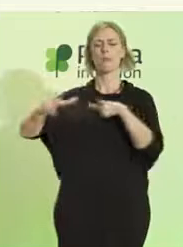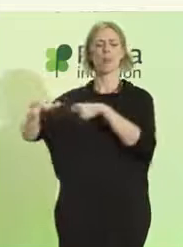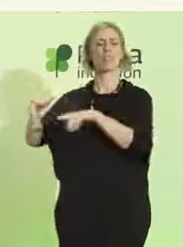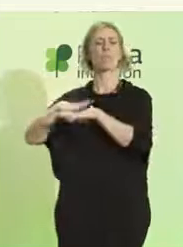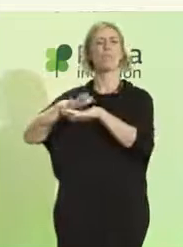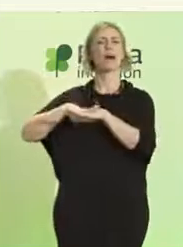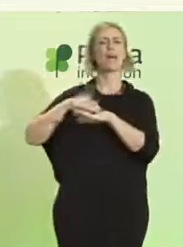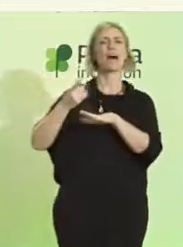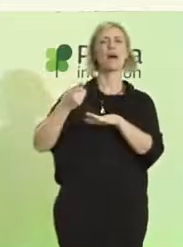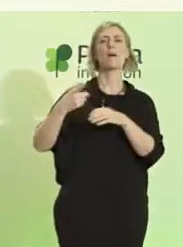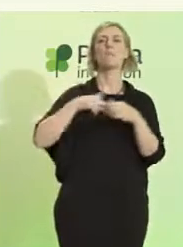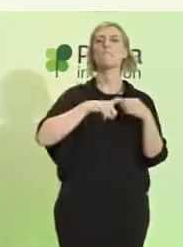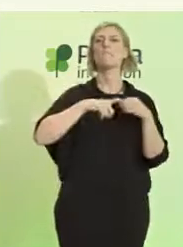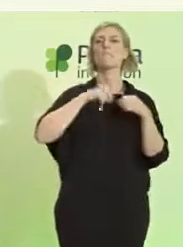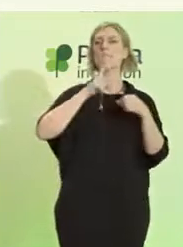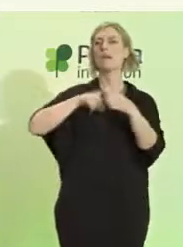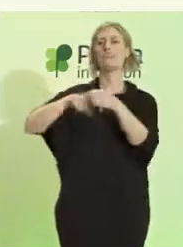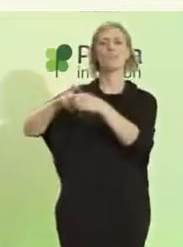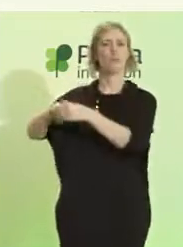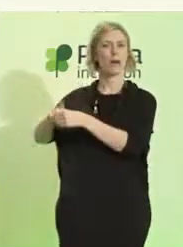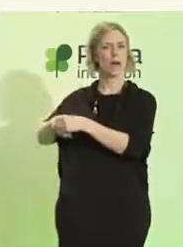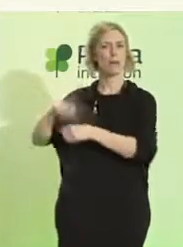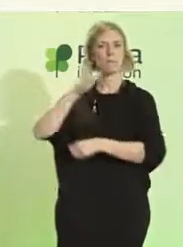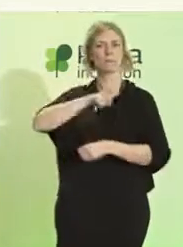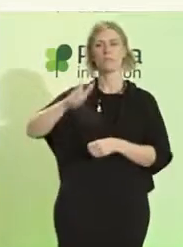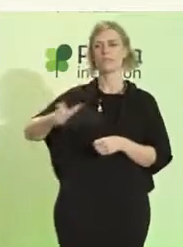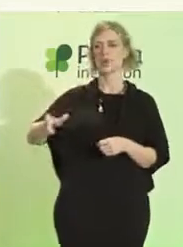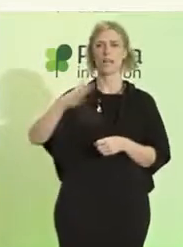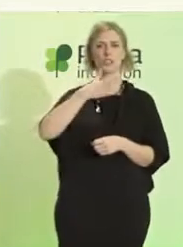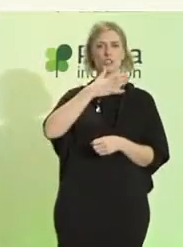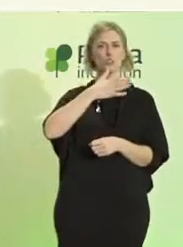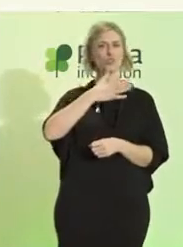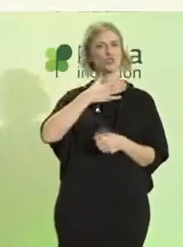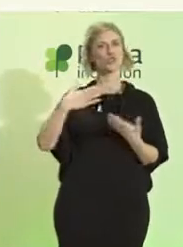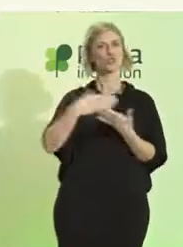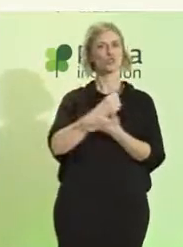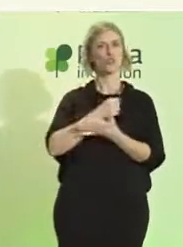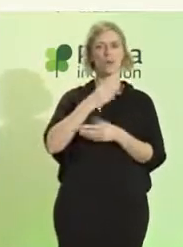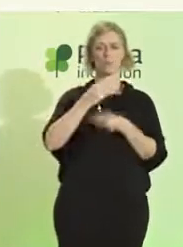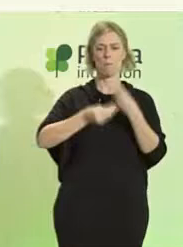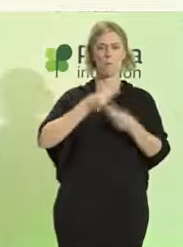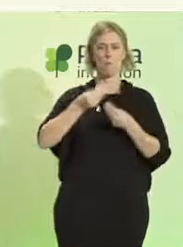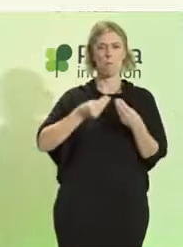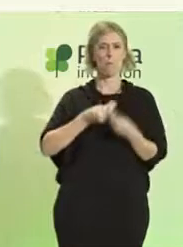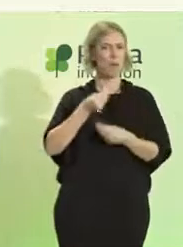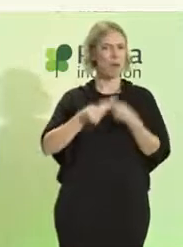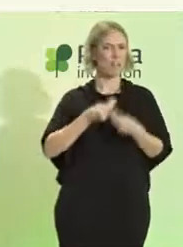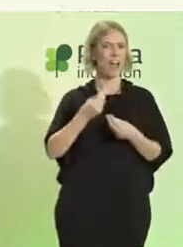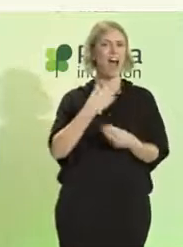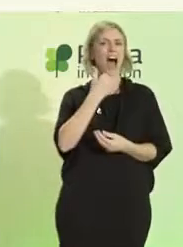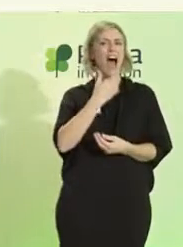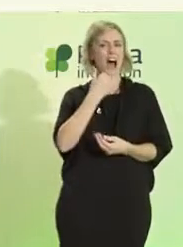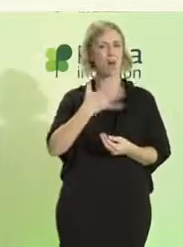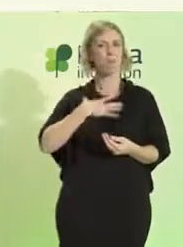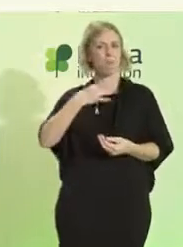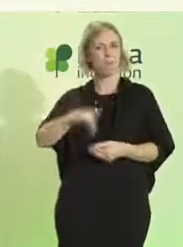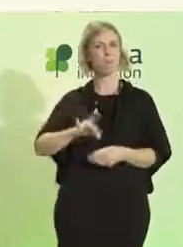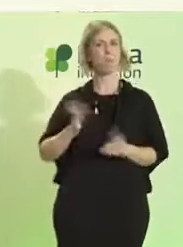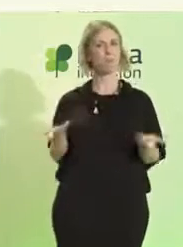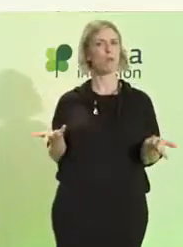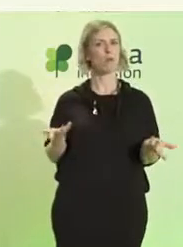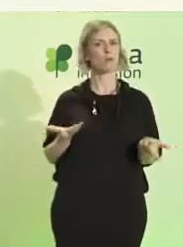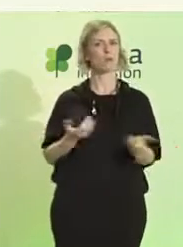personas activas, propositivas y creadoras de espacios. porque sólo así las personas con